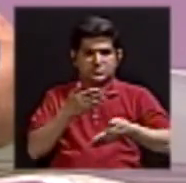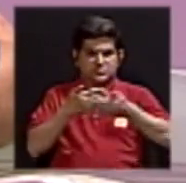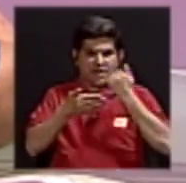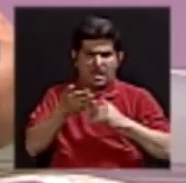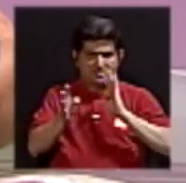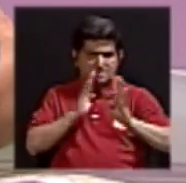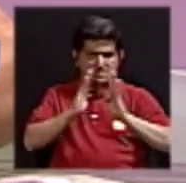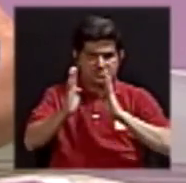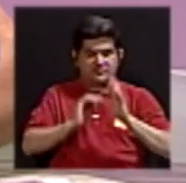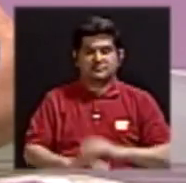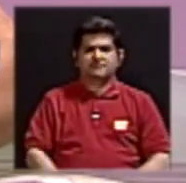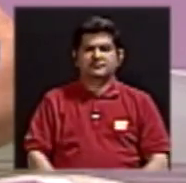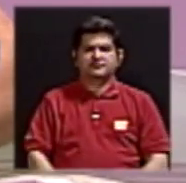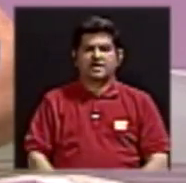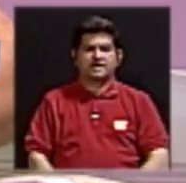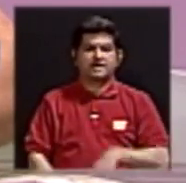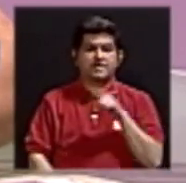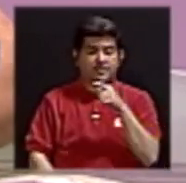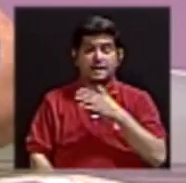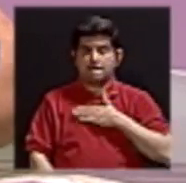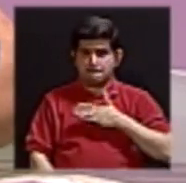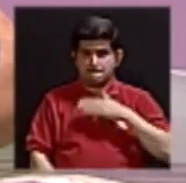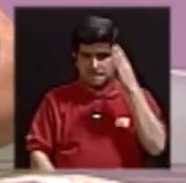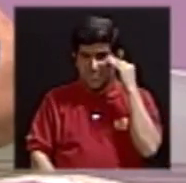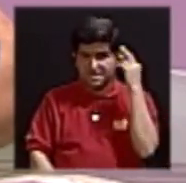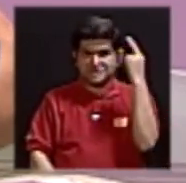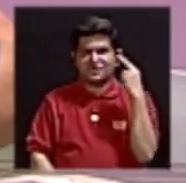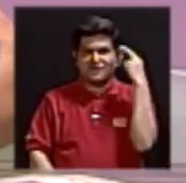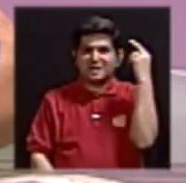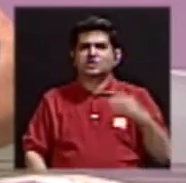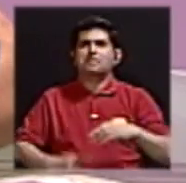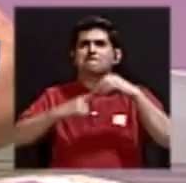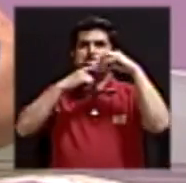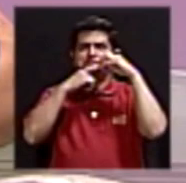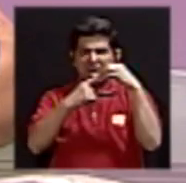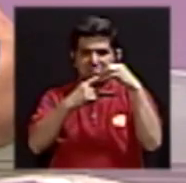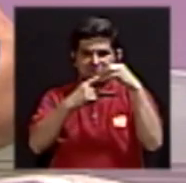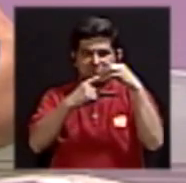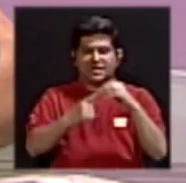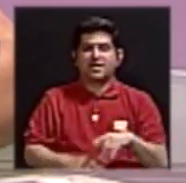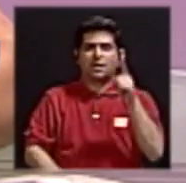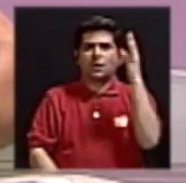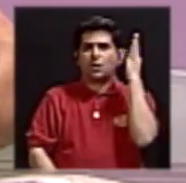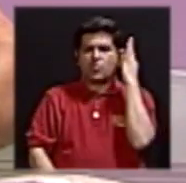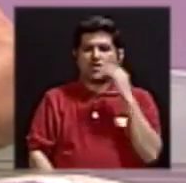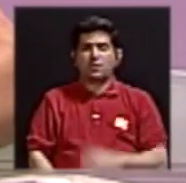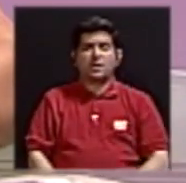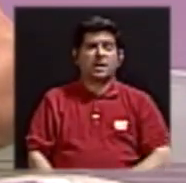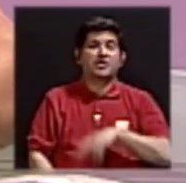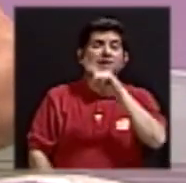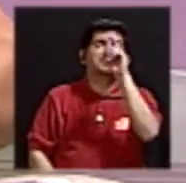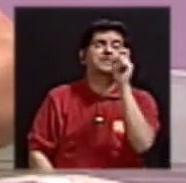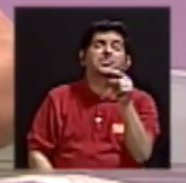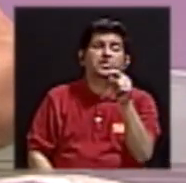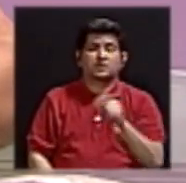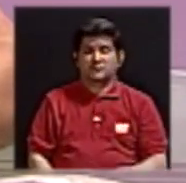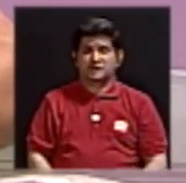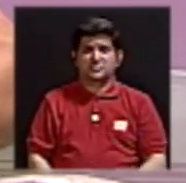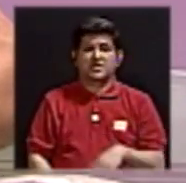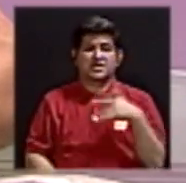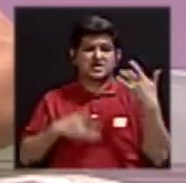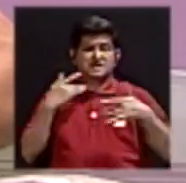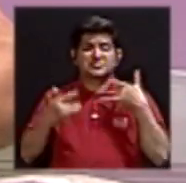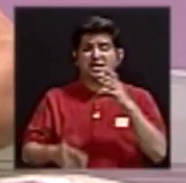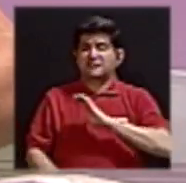anteriormente, y que es, en mi experiencia, la razón principal por la cual una mujer consulta, porque siente que ha